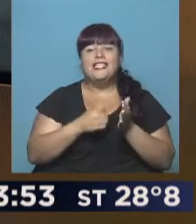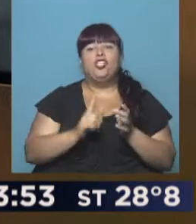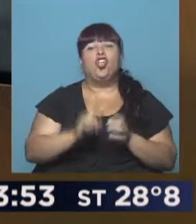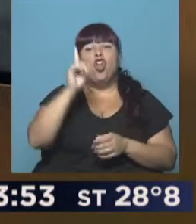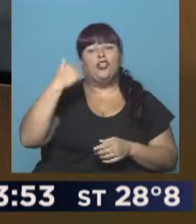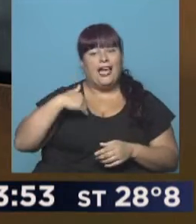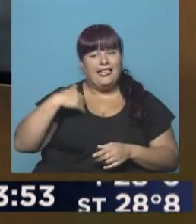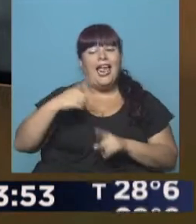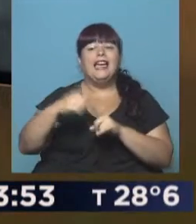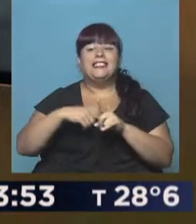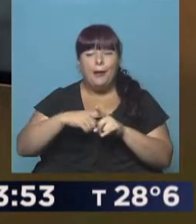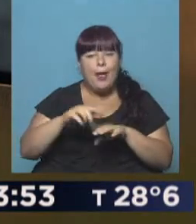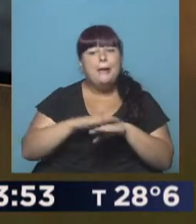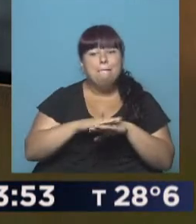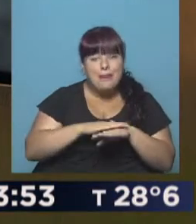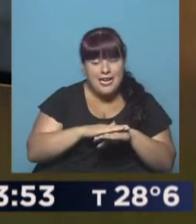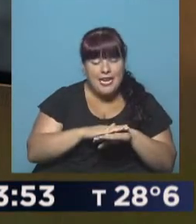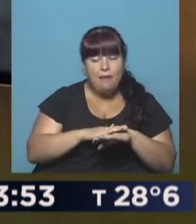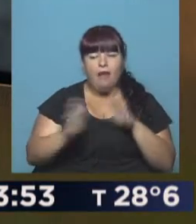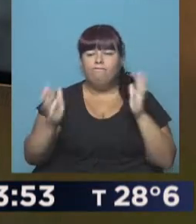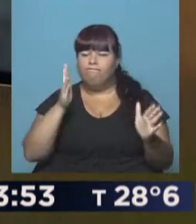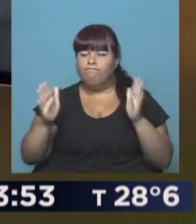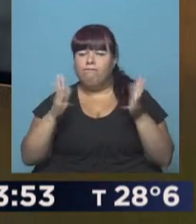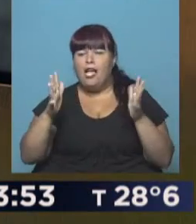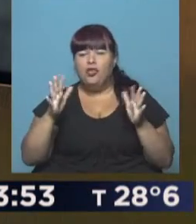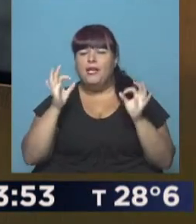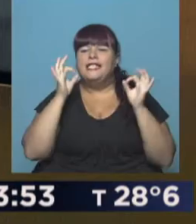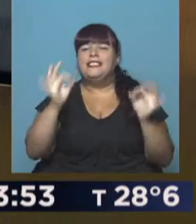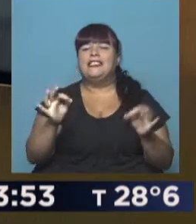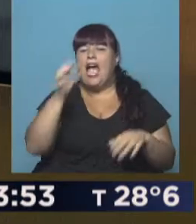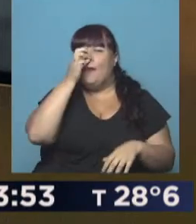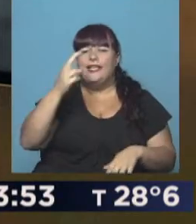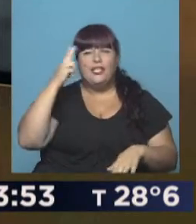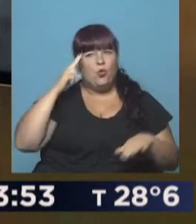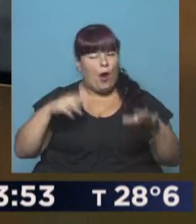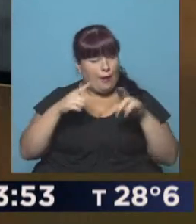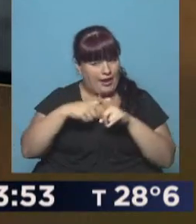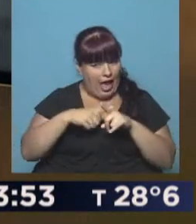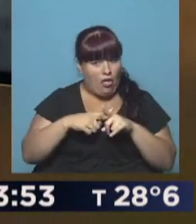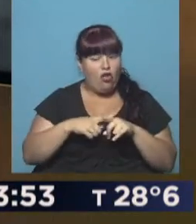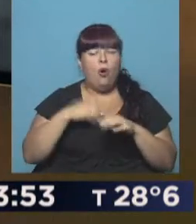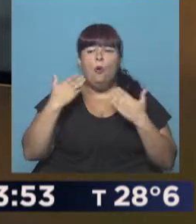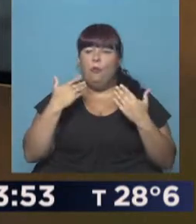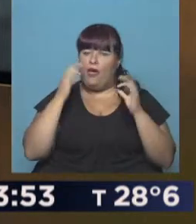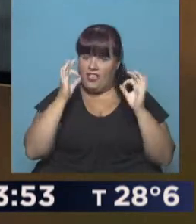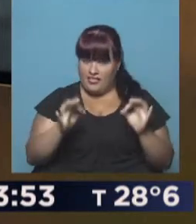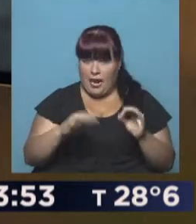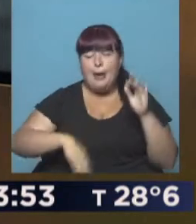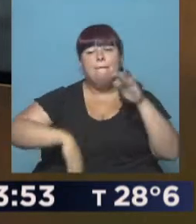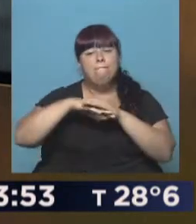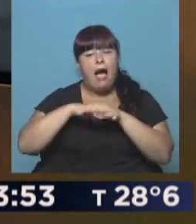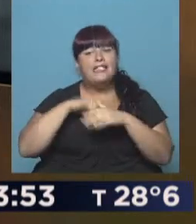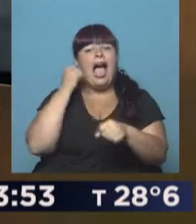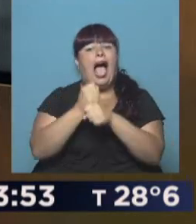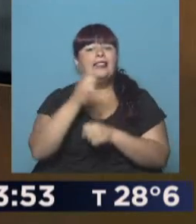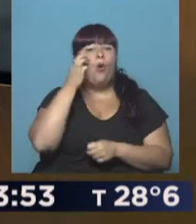del país, las temperaturas mínimas van a estar próximas hasta los 29 grados, pueden llegar a alcanzar las máximas